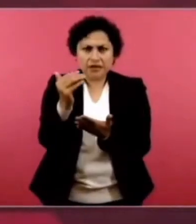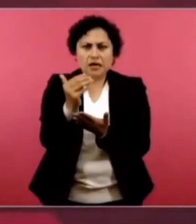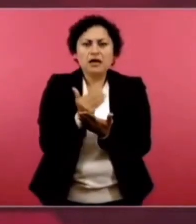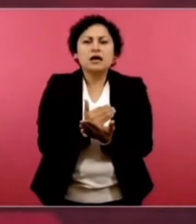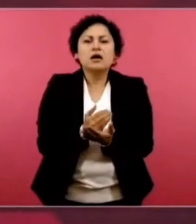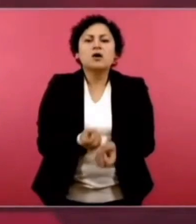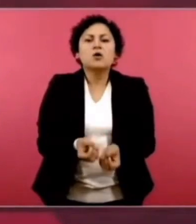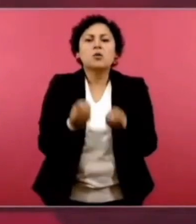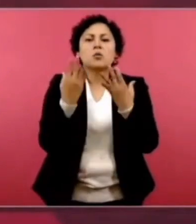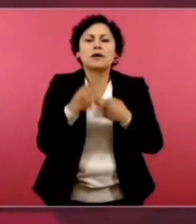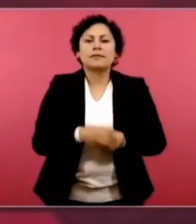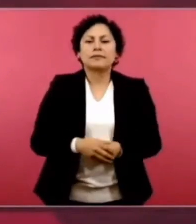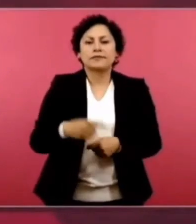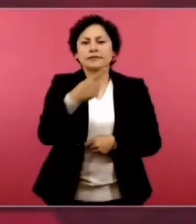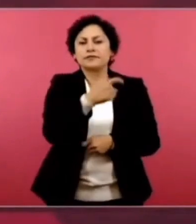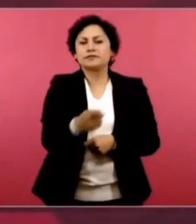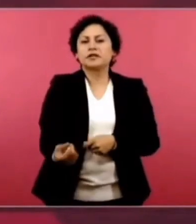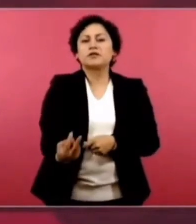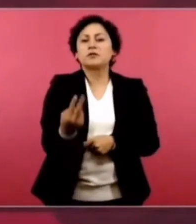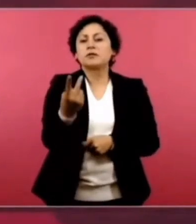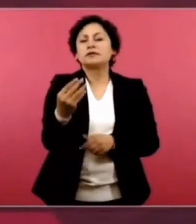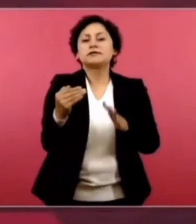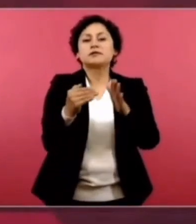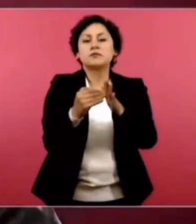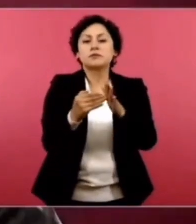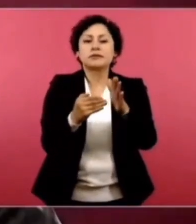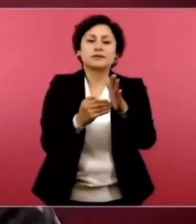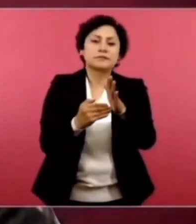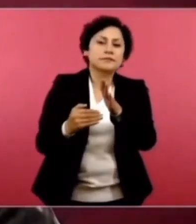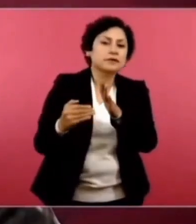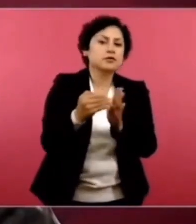125 mil millones de pesos.